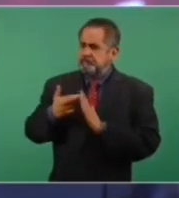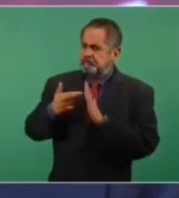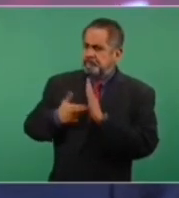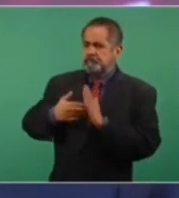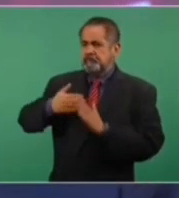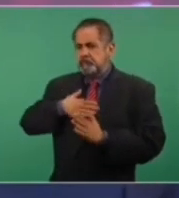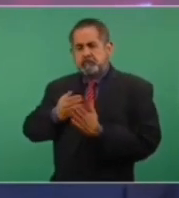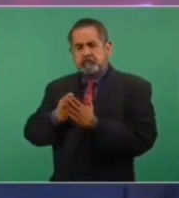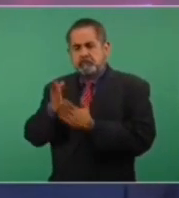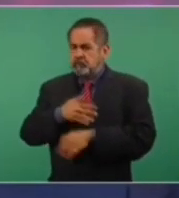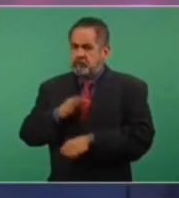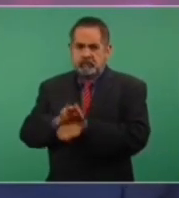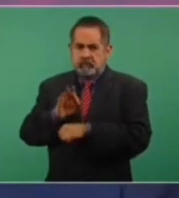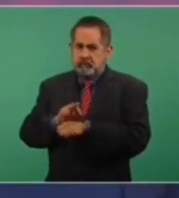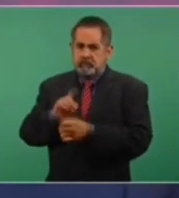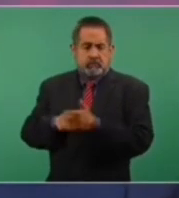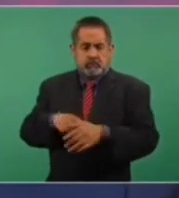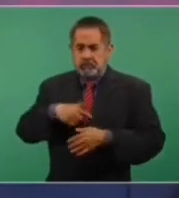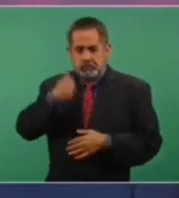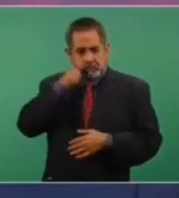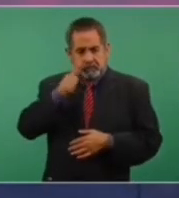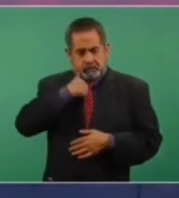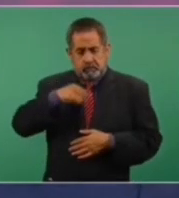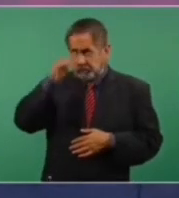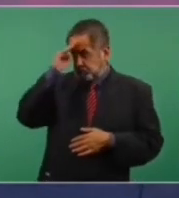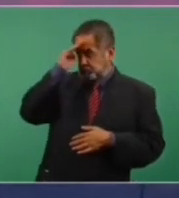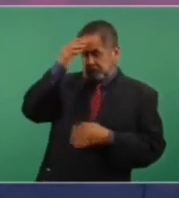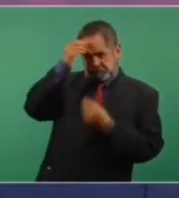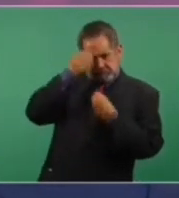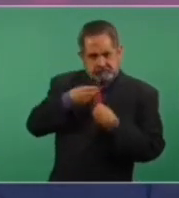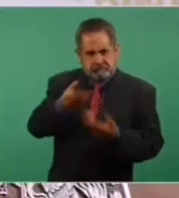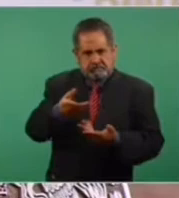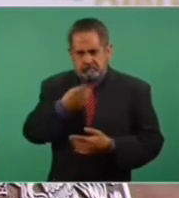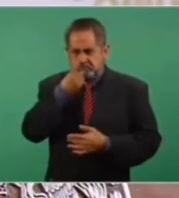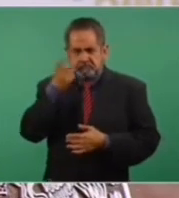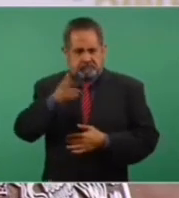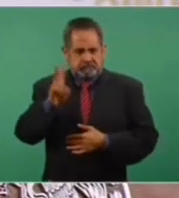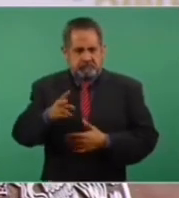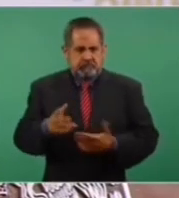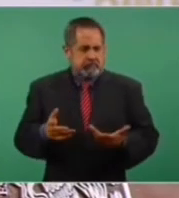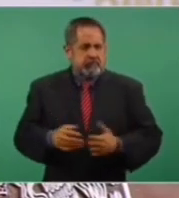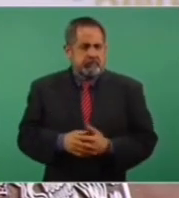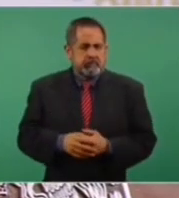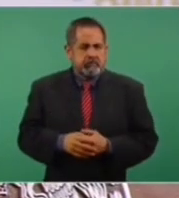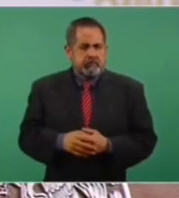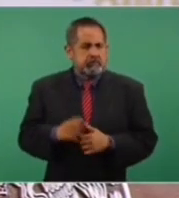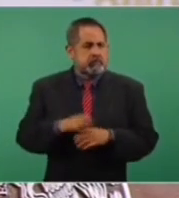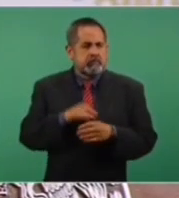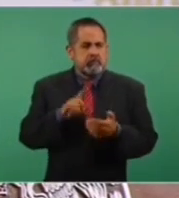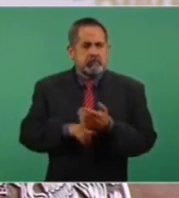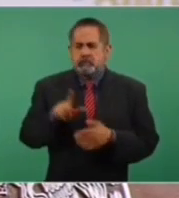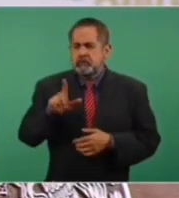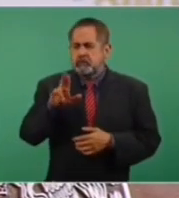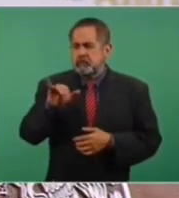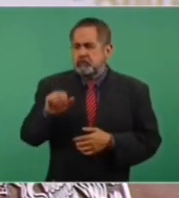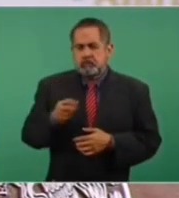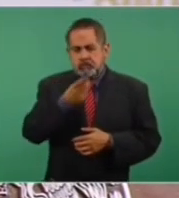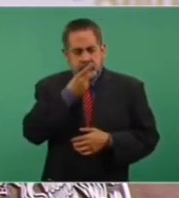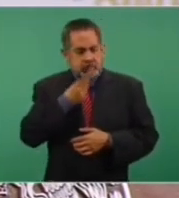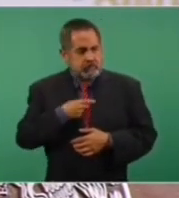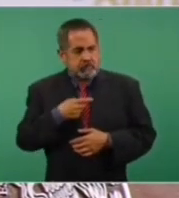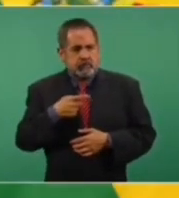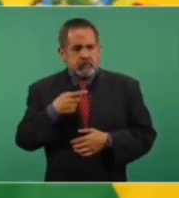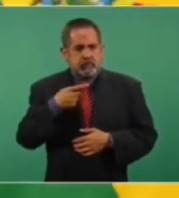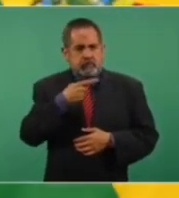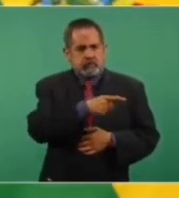ideales y siempre digo lo que pienso. ¿Y por qué Luis plantea eso?, por su